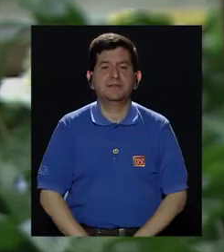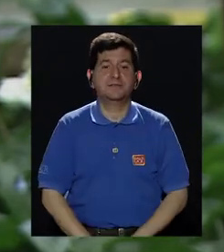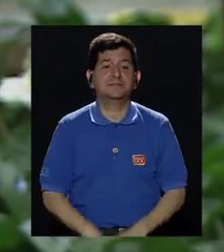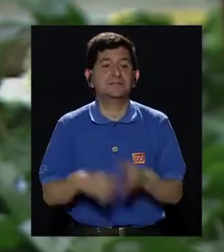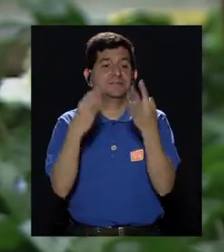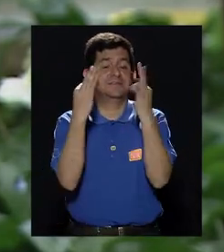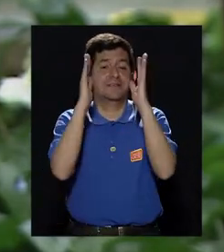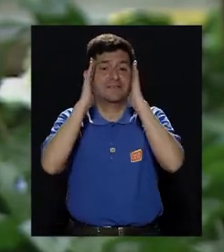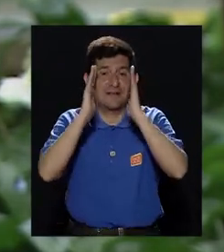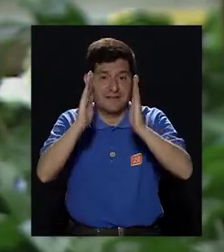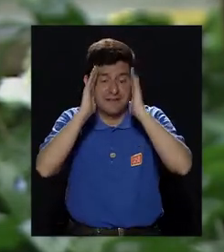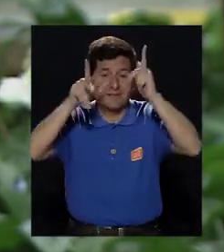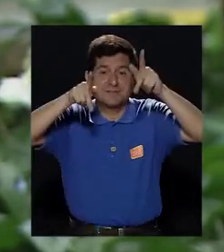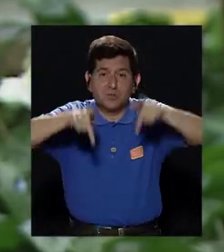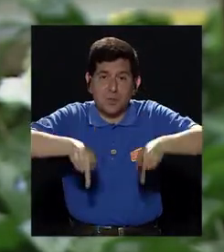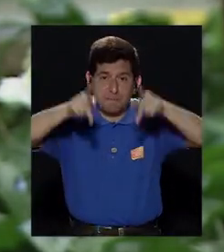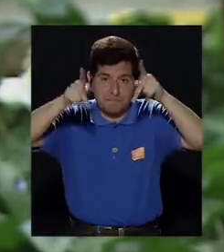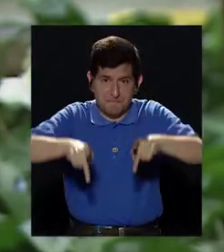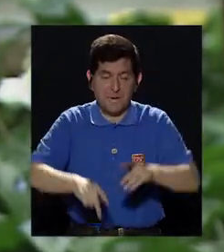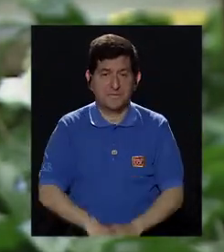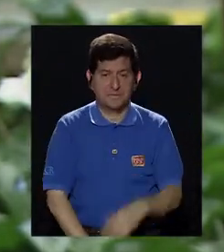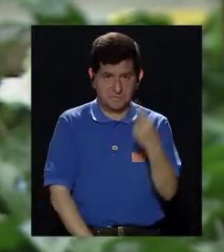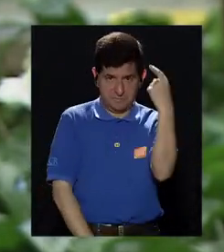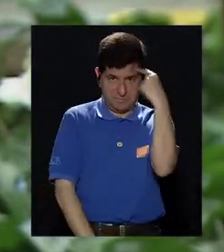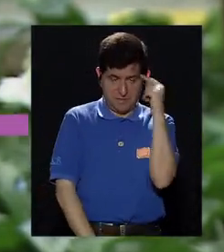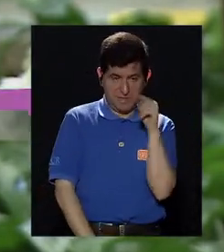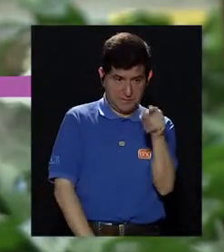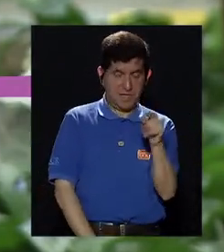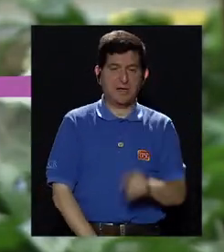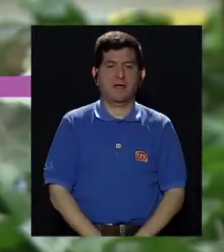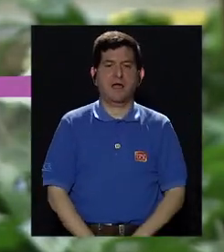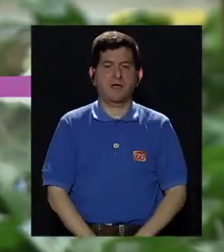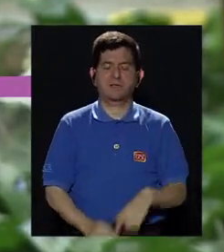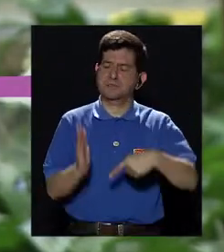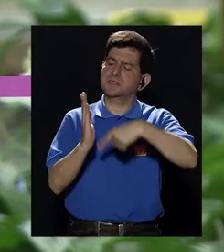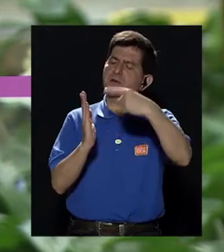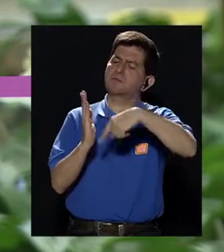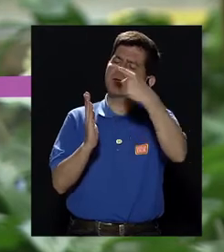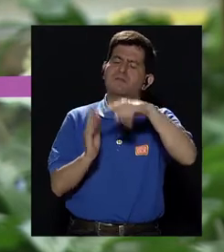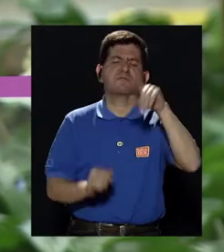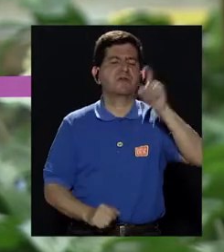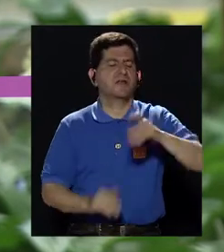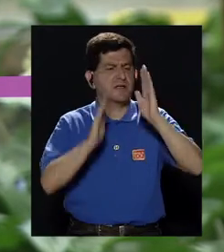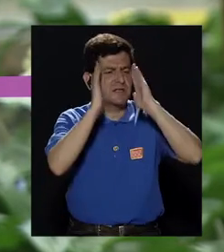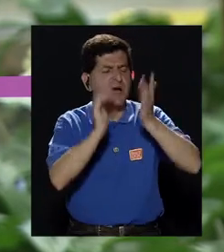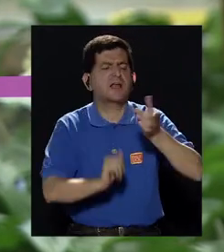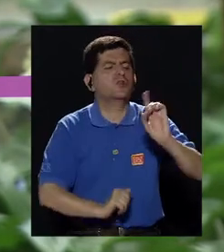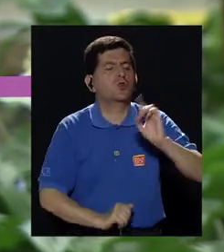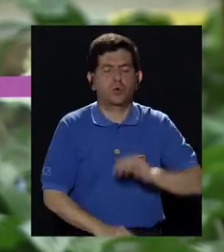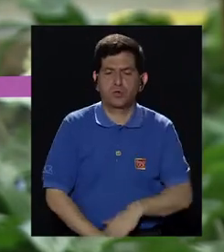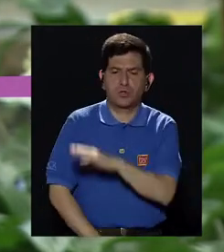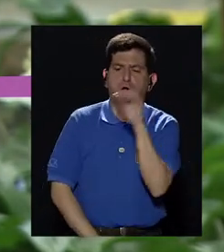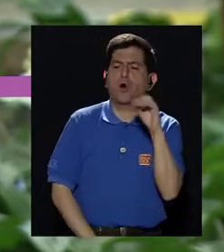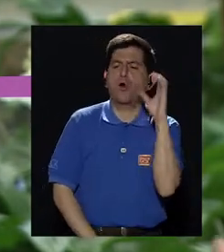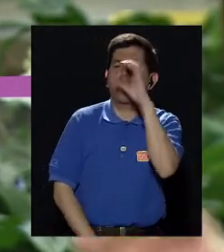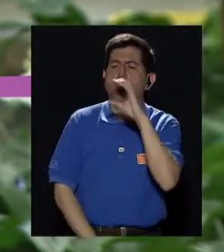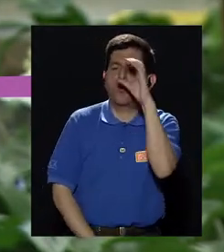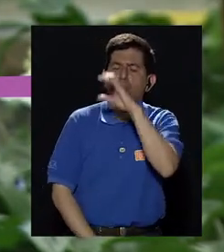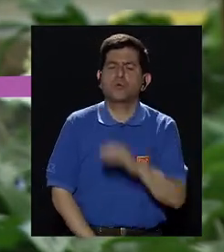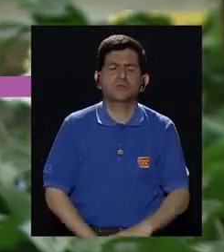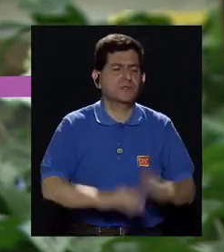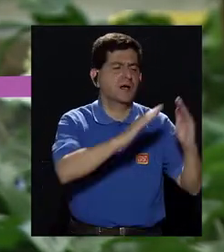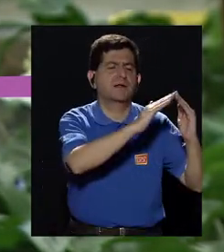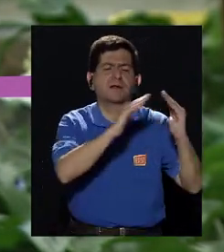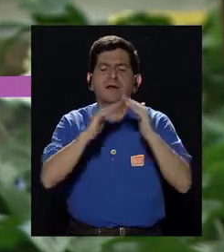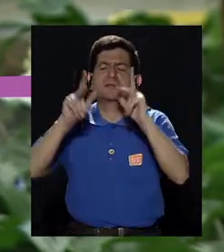para lograr atender a las personas basado en este perfil. Es decir, dónde necesitamos atender más, dónde necesitamos ir a buscar